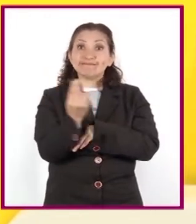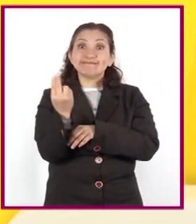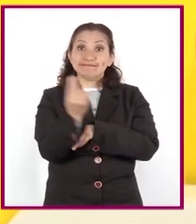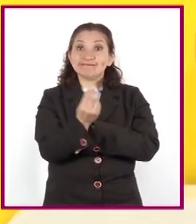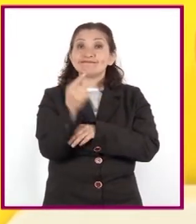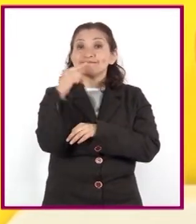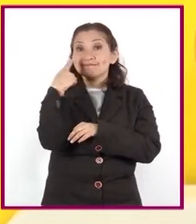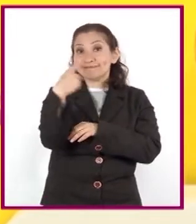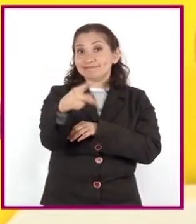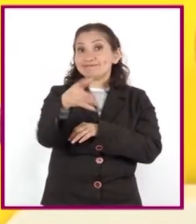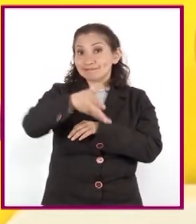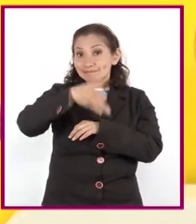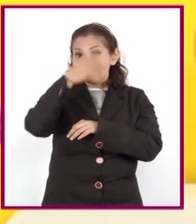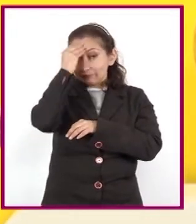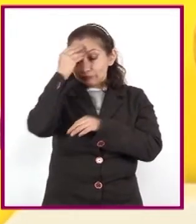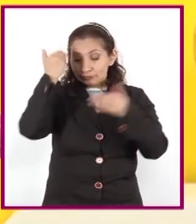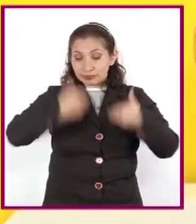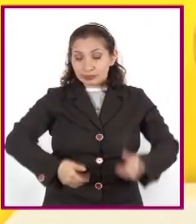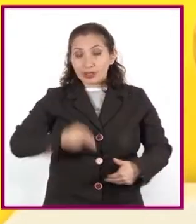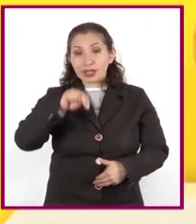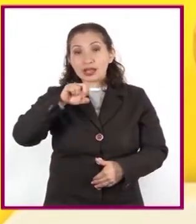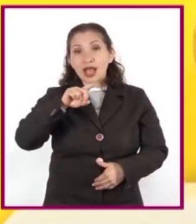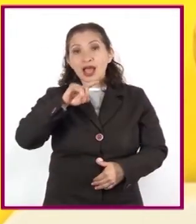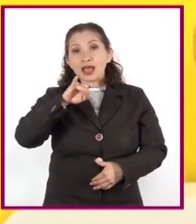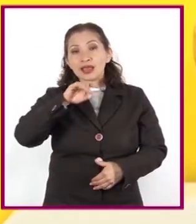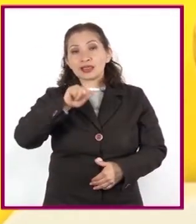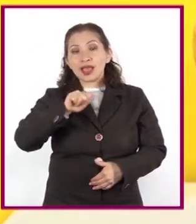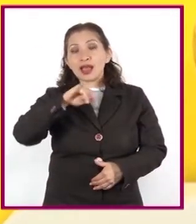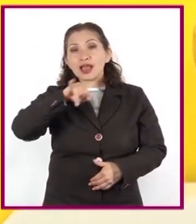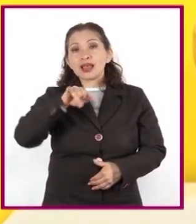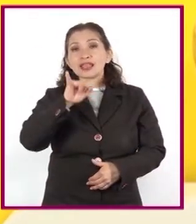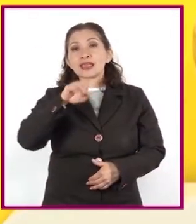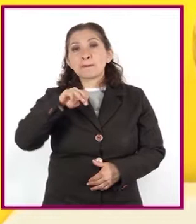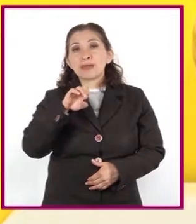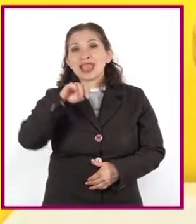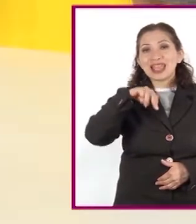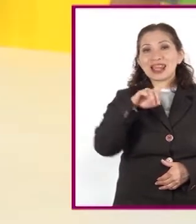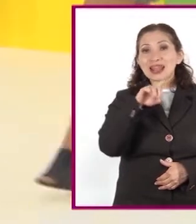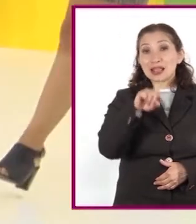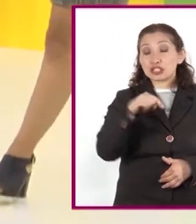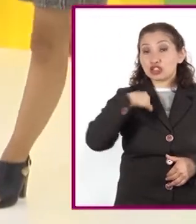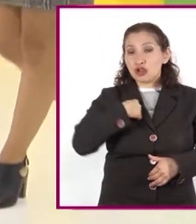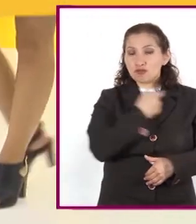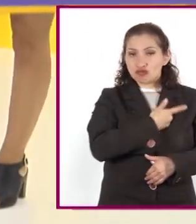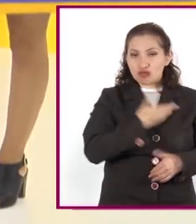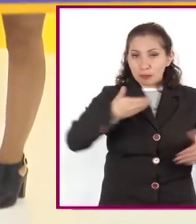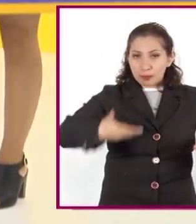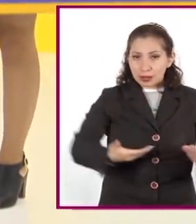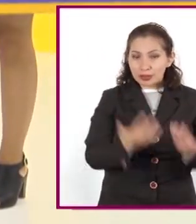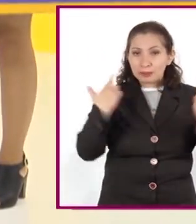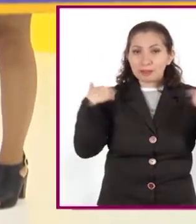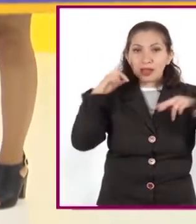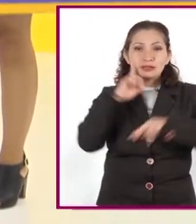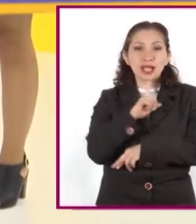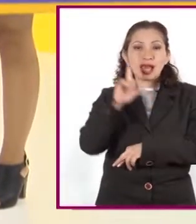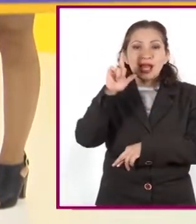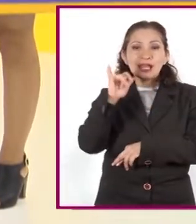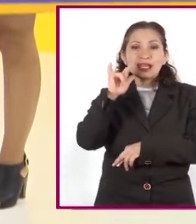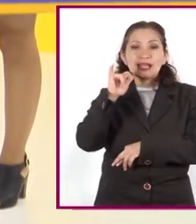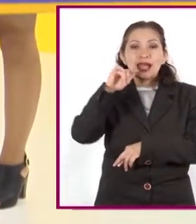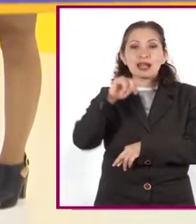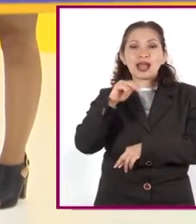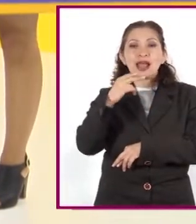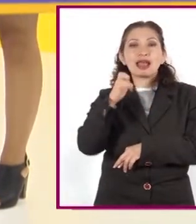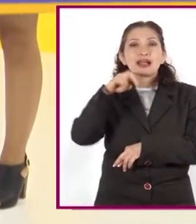sus aprendizajes. Soy Nadia Jiménez y en esta ocasión tengo el gusto de presentarles a la maestra Liliana